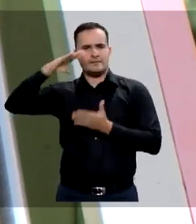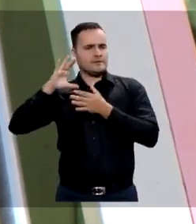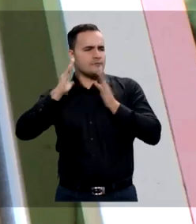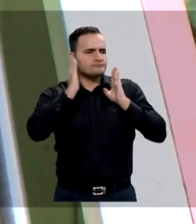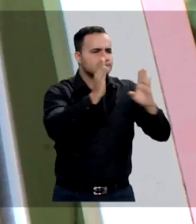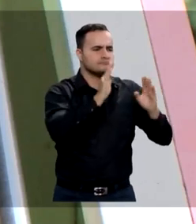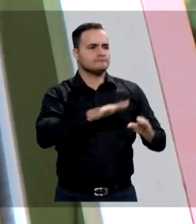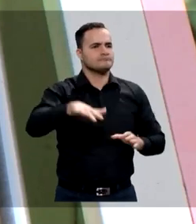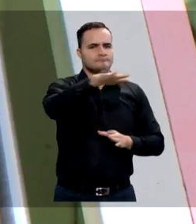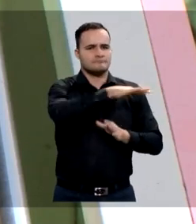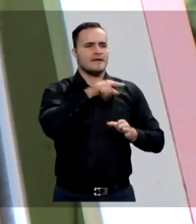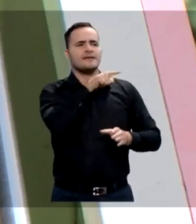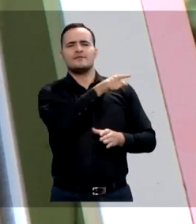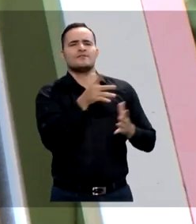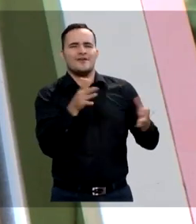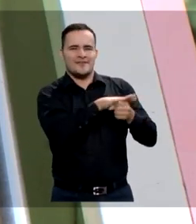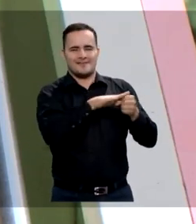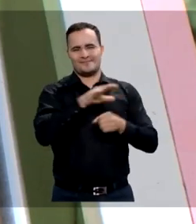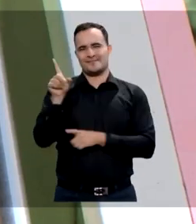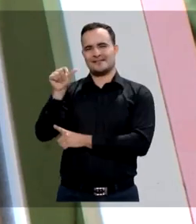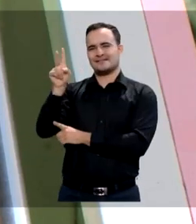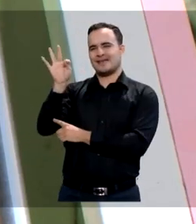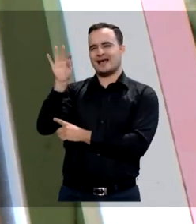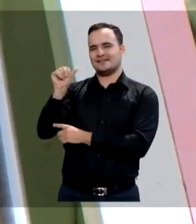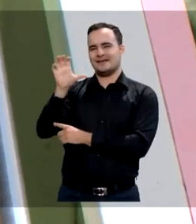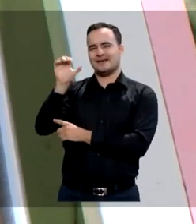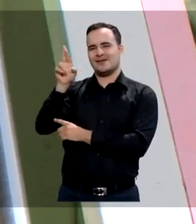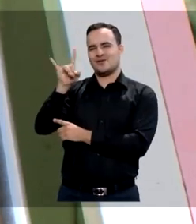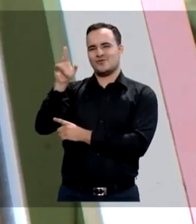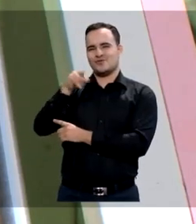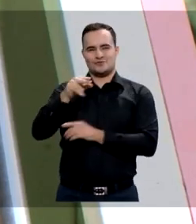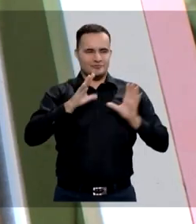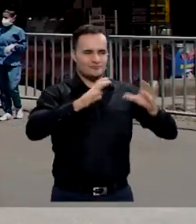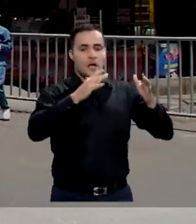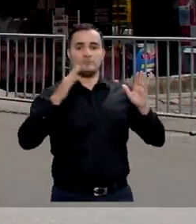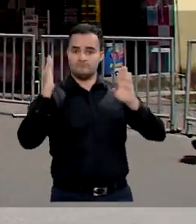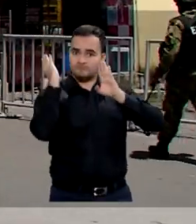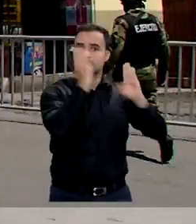contagios de COVID-19 en Santa Cruz, al nororiente de Medellín.